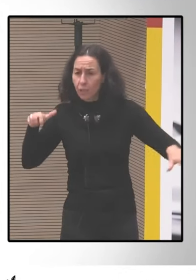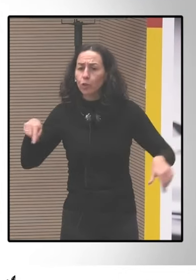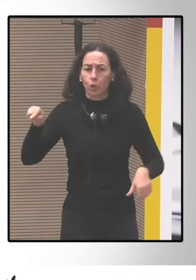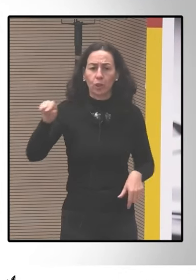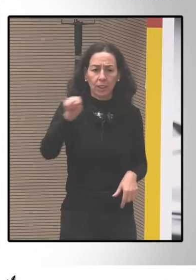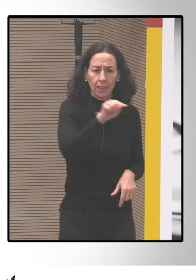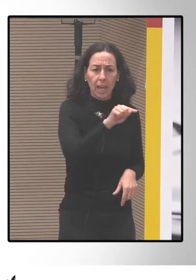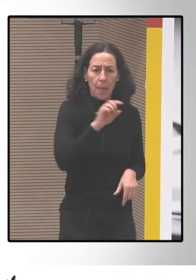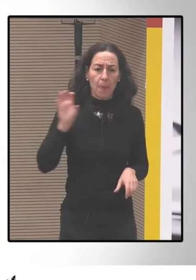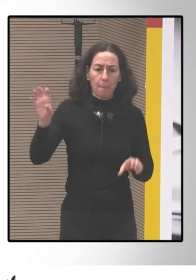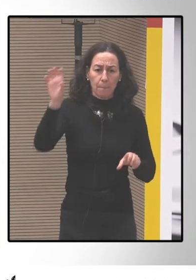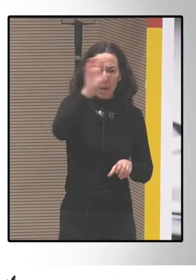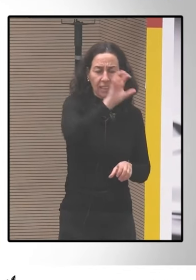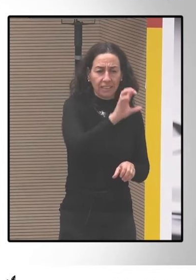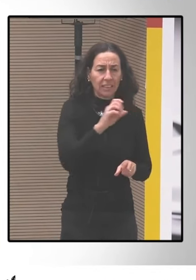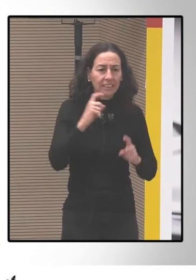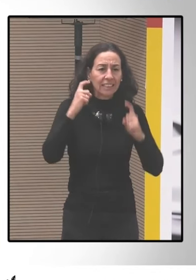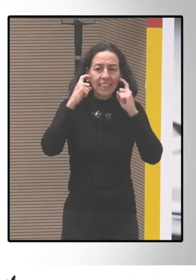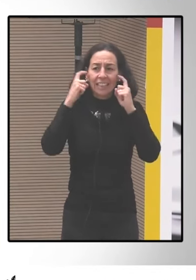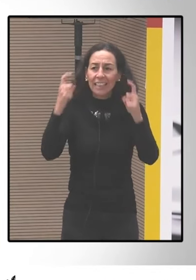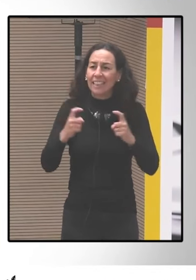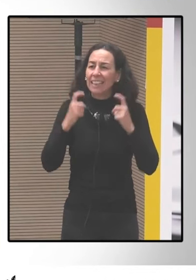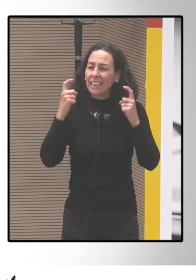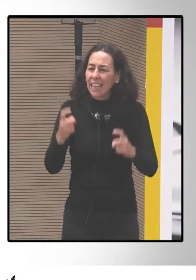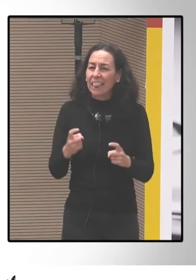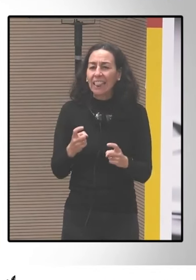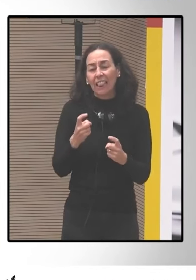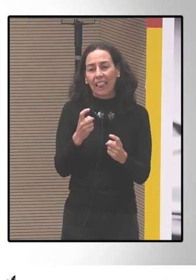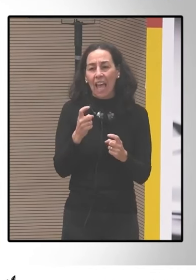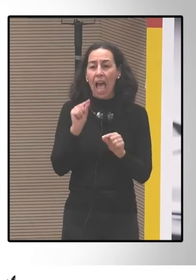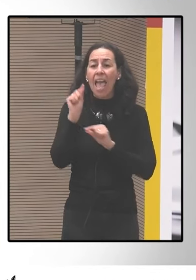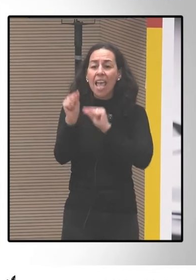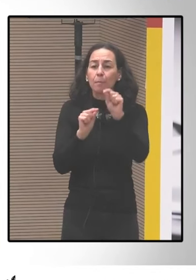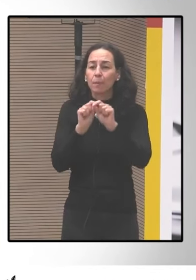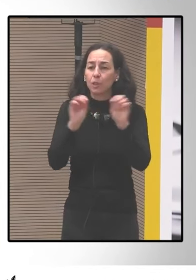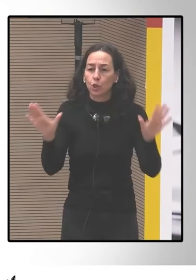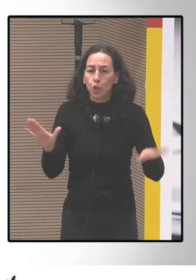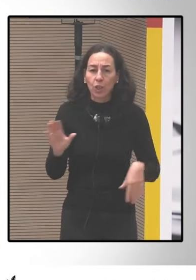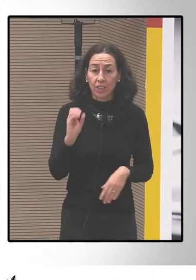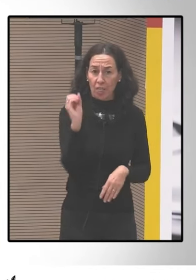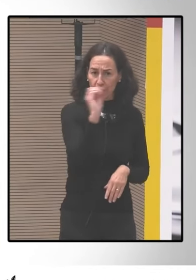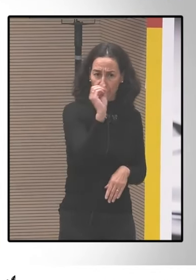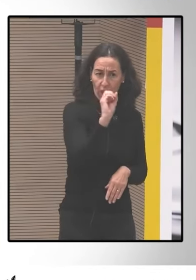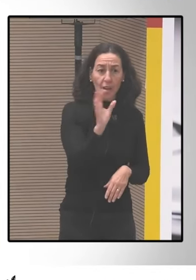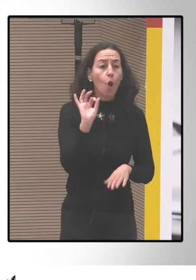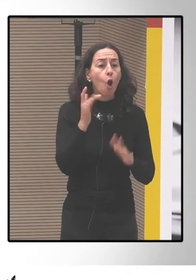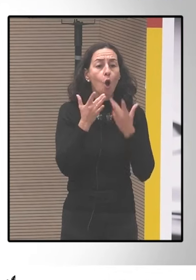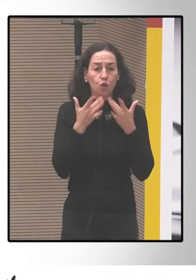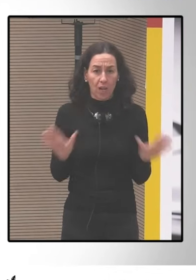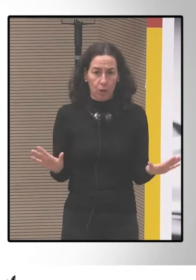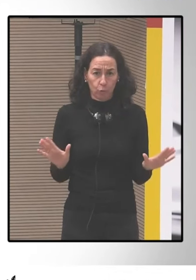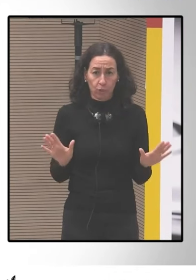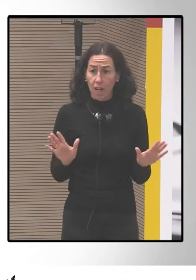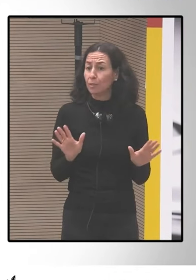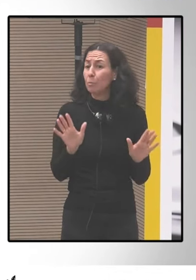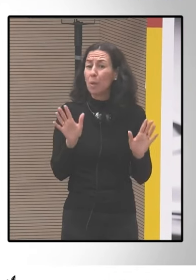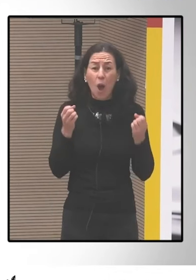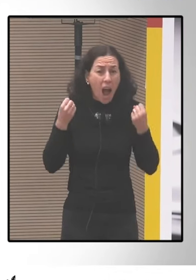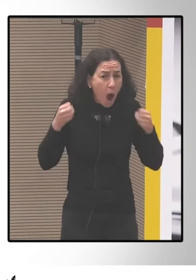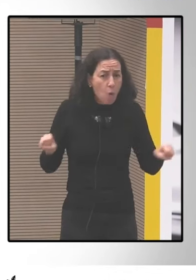terminan en emisiones cero neutras el planeta sigue igual la